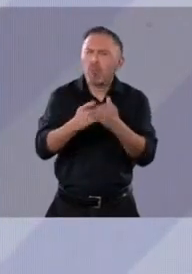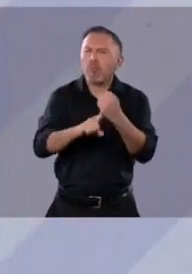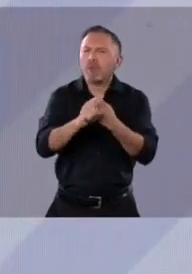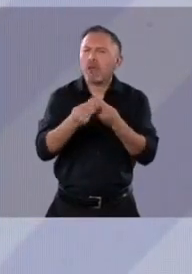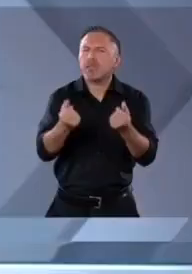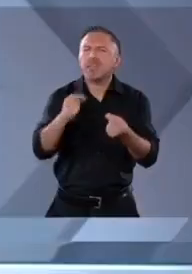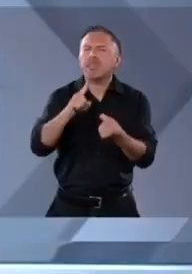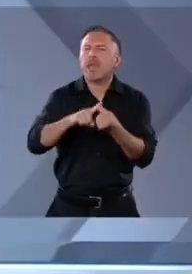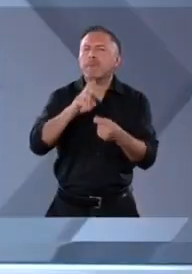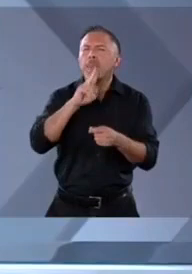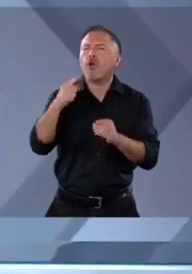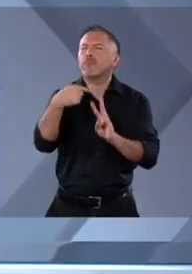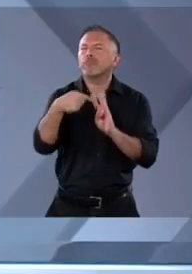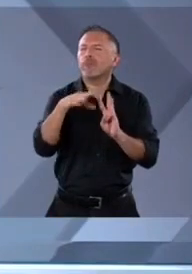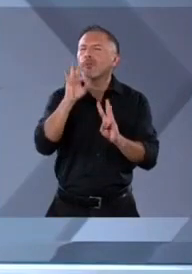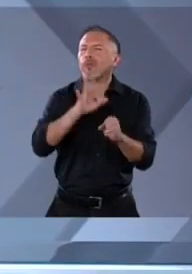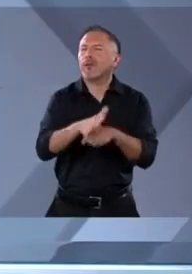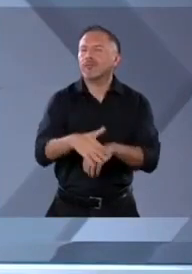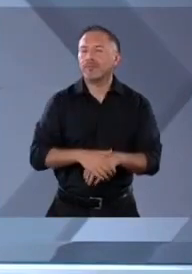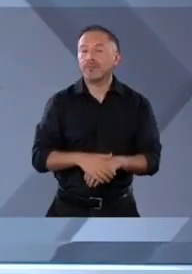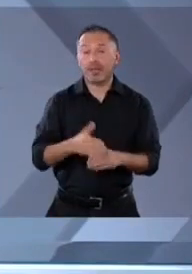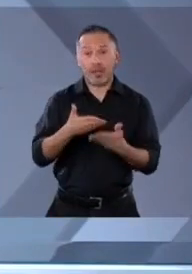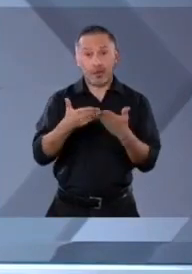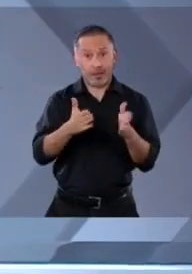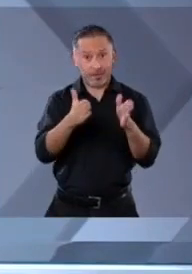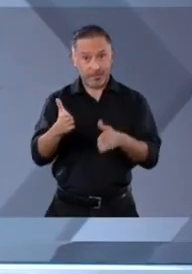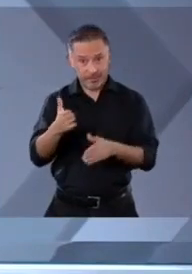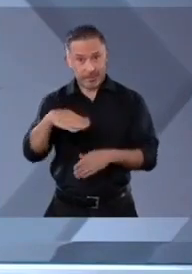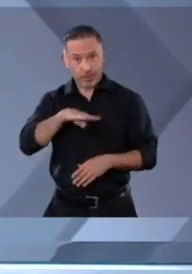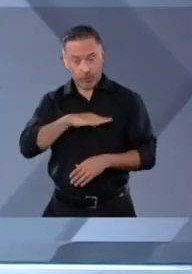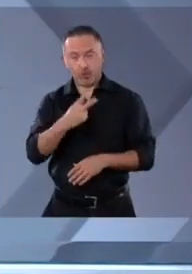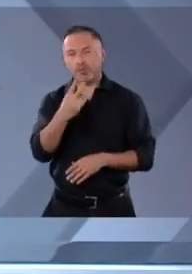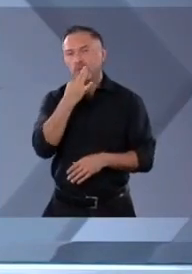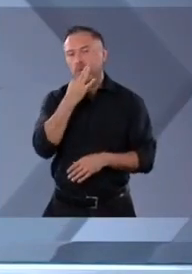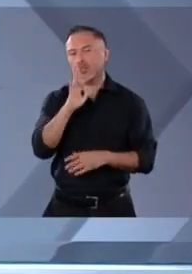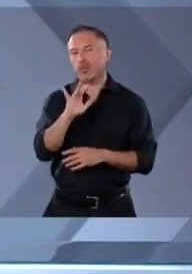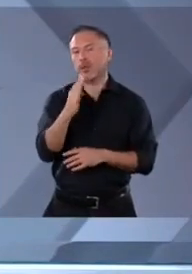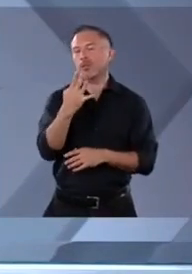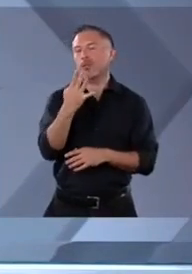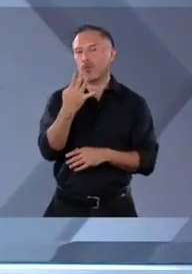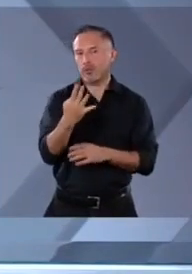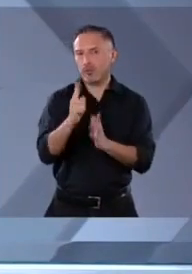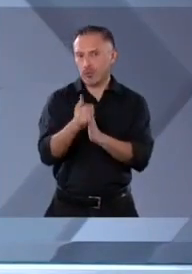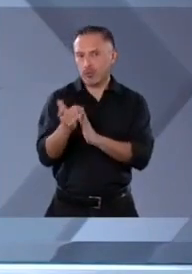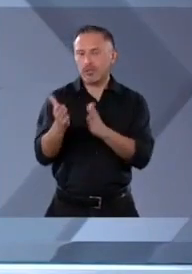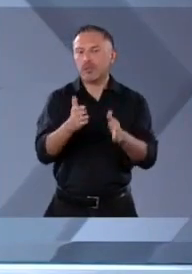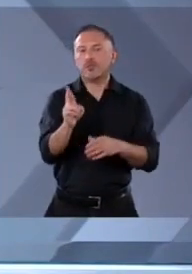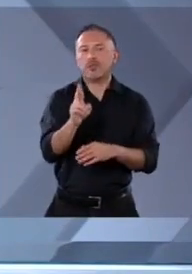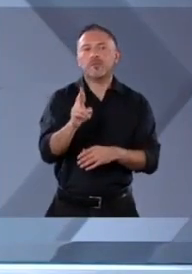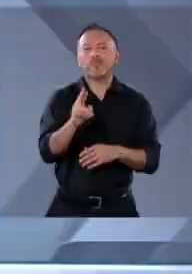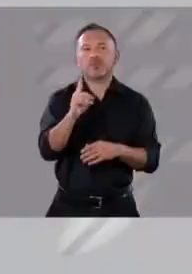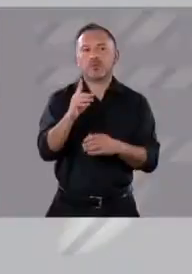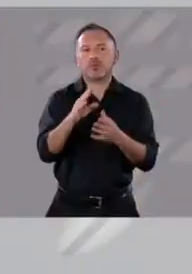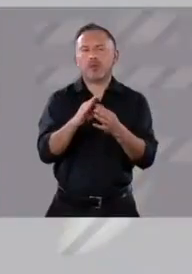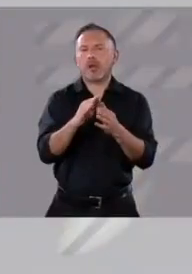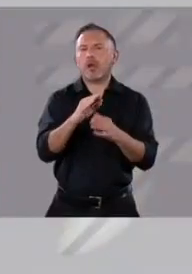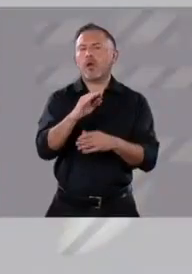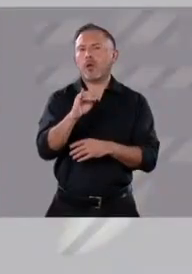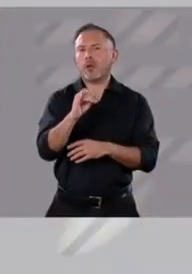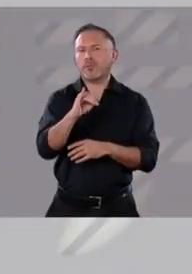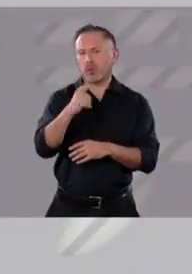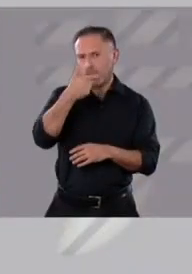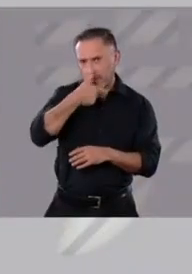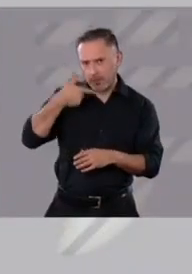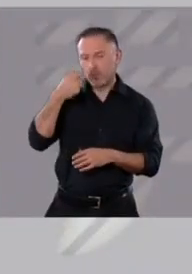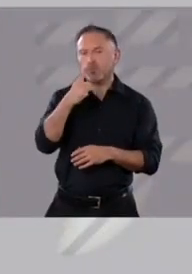sus tiempos. Le quedan a Claudia Sheinbaum dos minutos con 24 segundos, a Xochitl Galvez un minuto con ocho segundos, y a Jorge Maínez un minuto con cinco segundos.